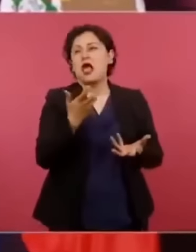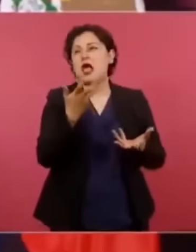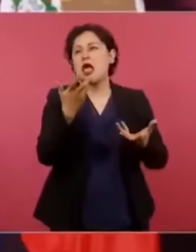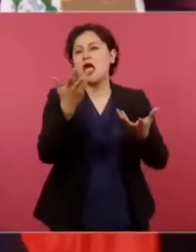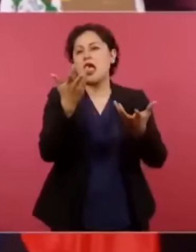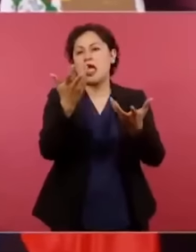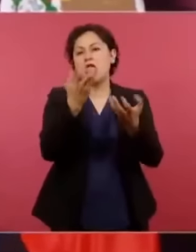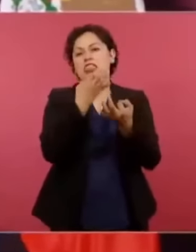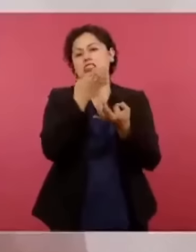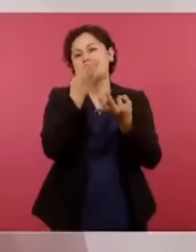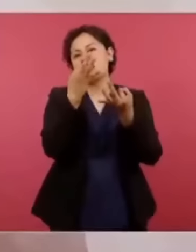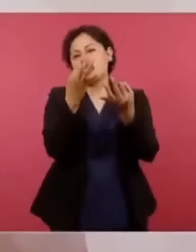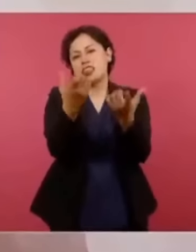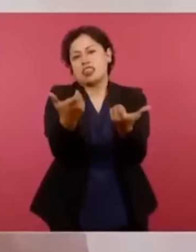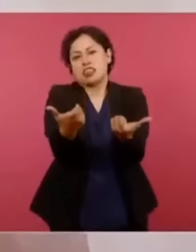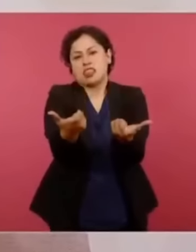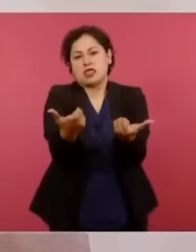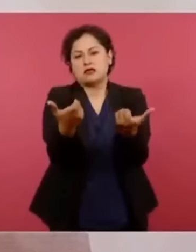los vuelve locos